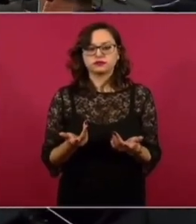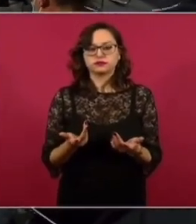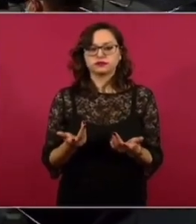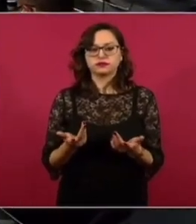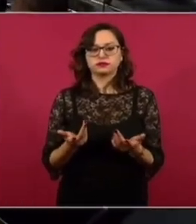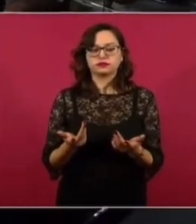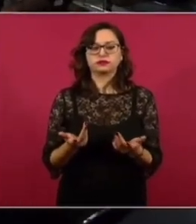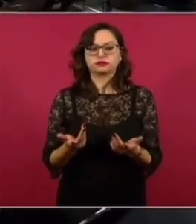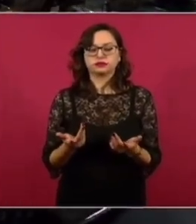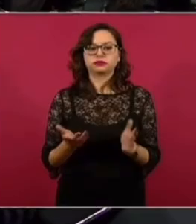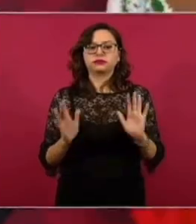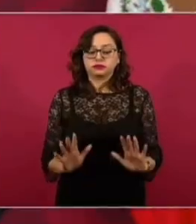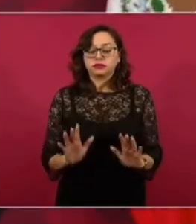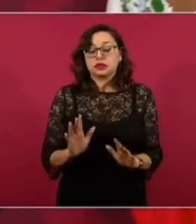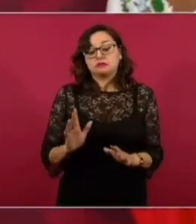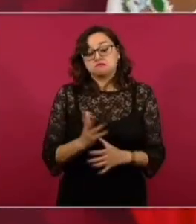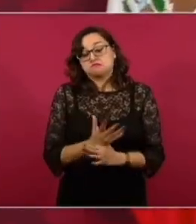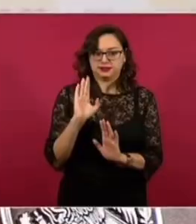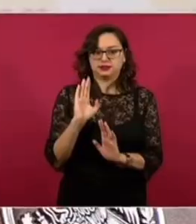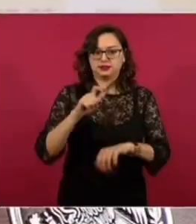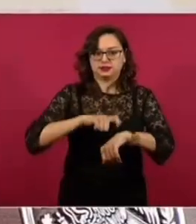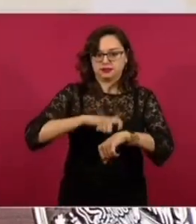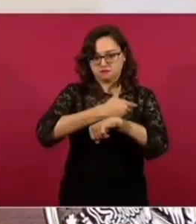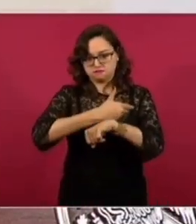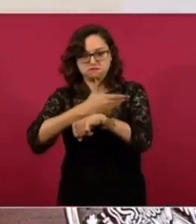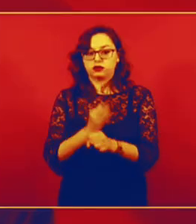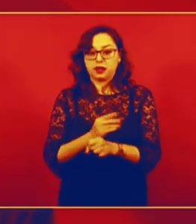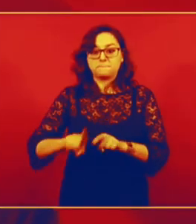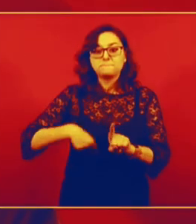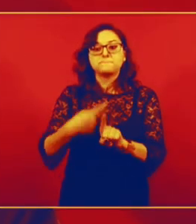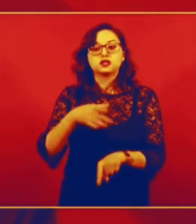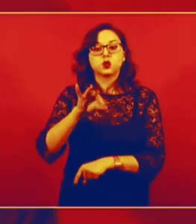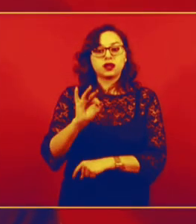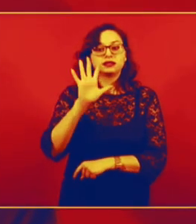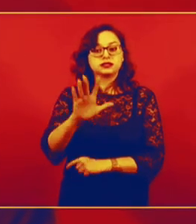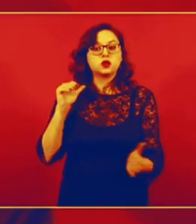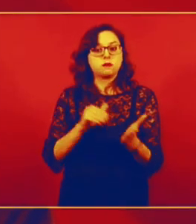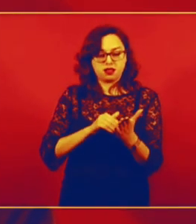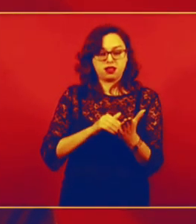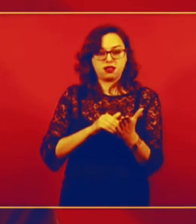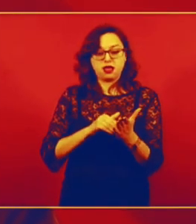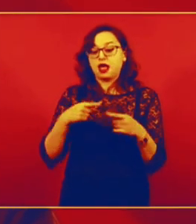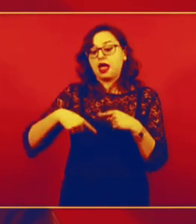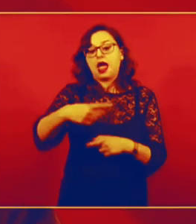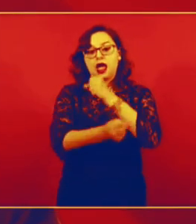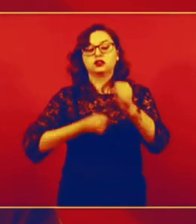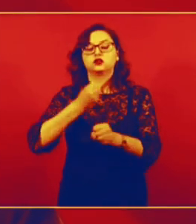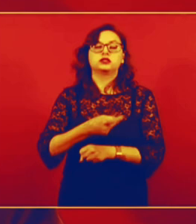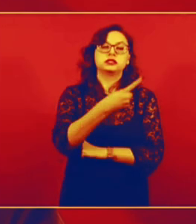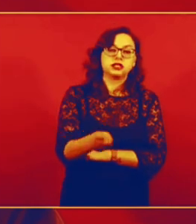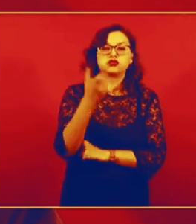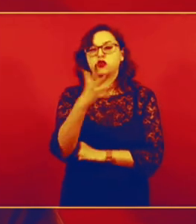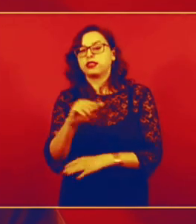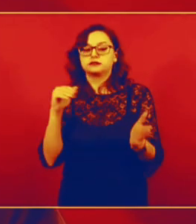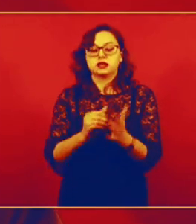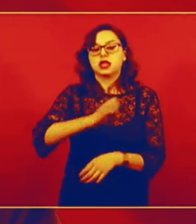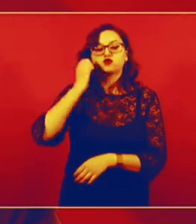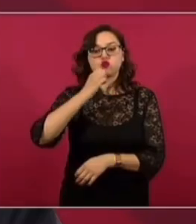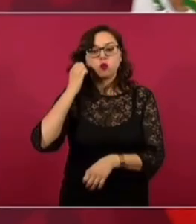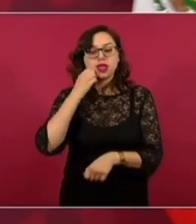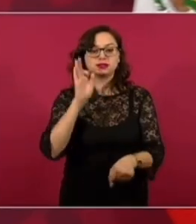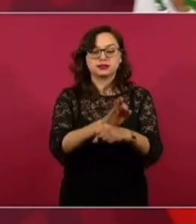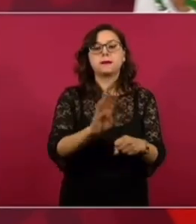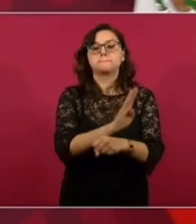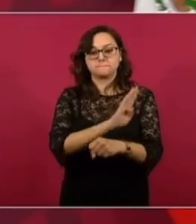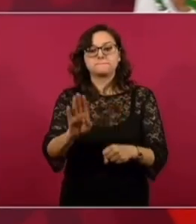teóricamente se beneficiaba a 26 mil escuelas de tiempo completo. Vamos a llegar este año a 105, a 110 mil planteles.